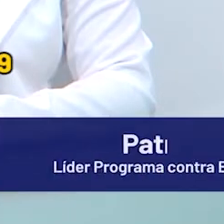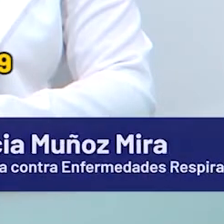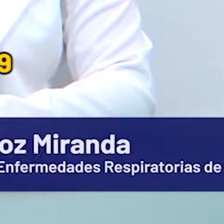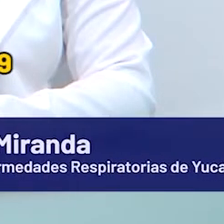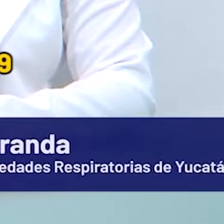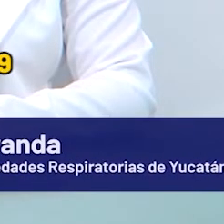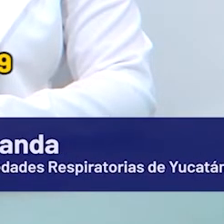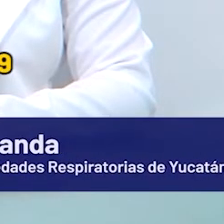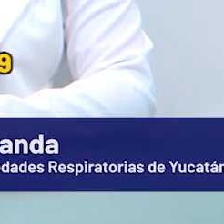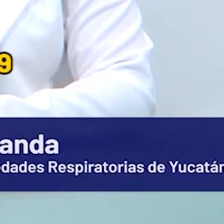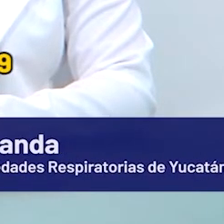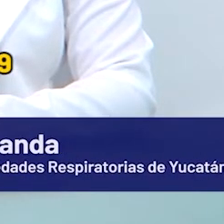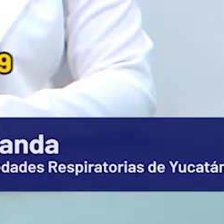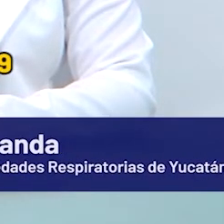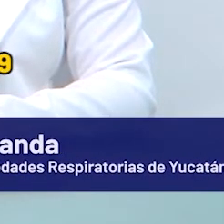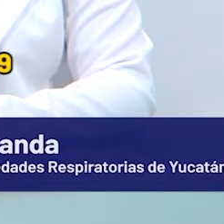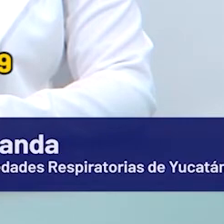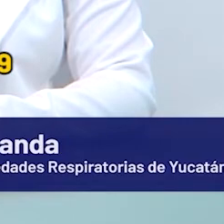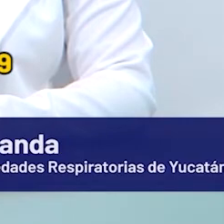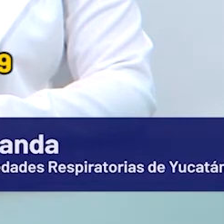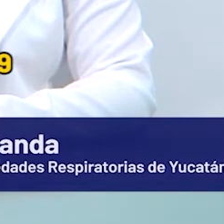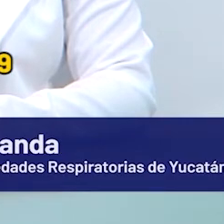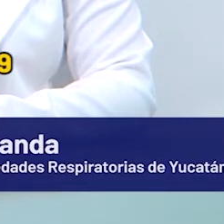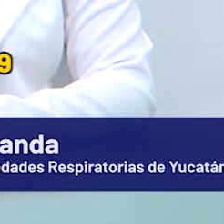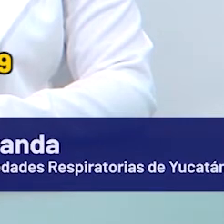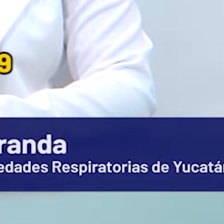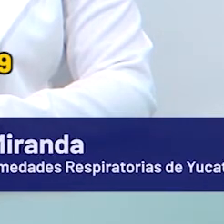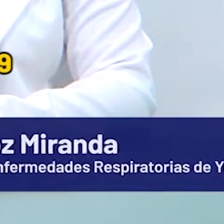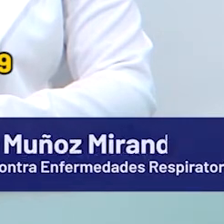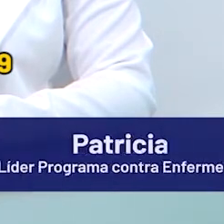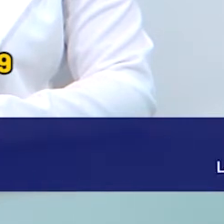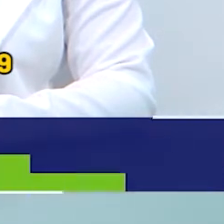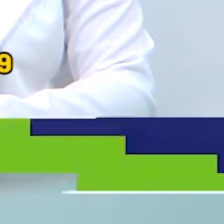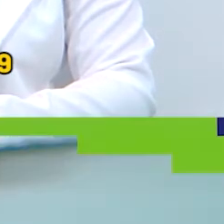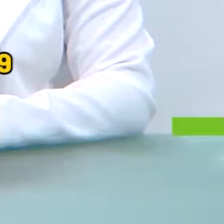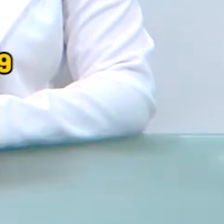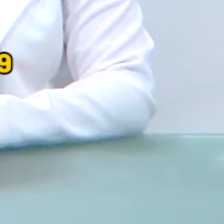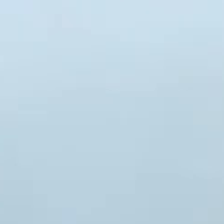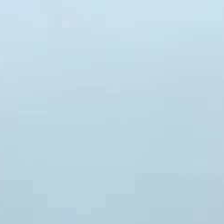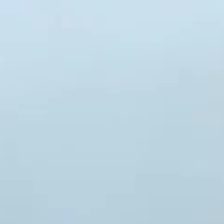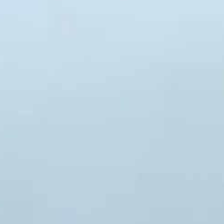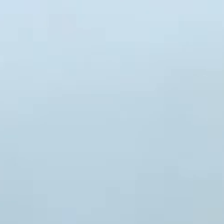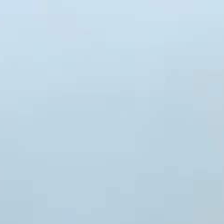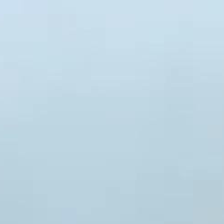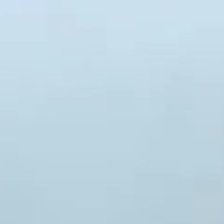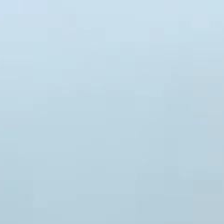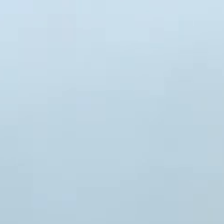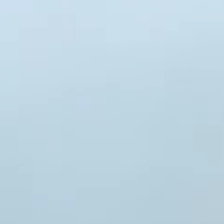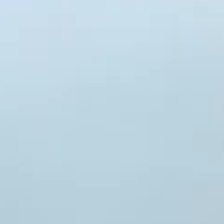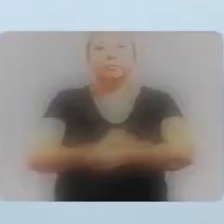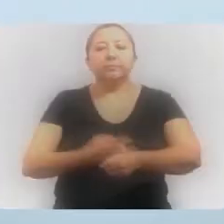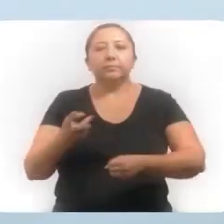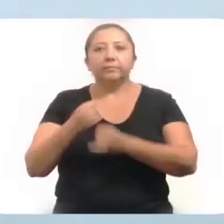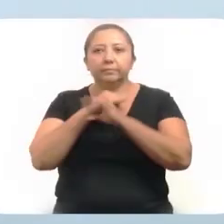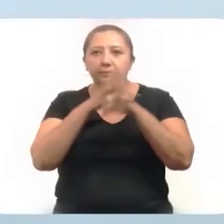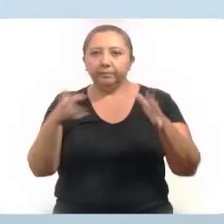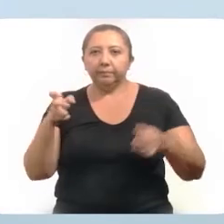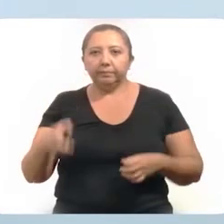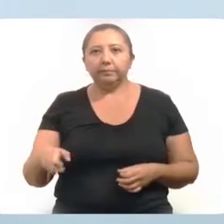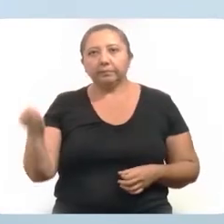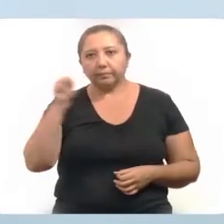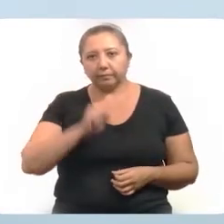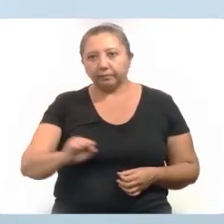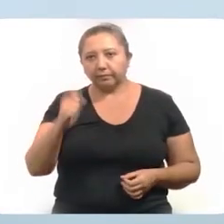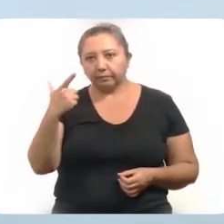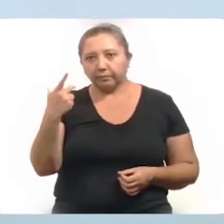Buenas tardes. Nos permitimos dar el informe diario relacionado con el COVID-19. Adelante, doctora. Gracias, doctora. Buenas tardes. Este es el parte médico de